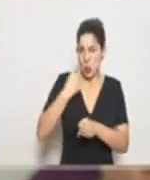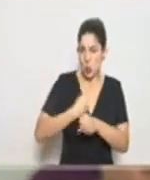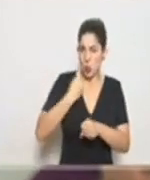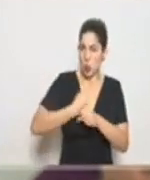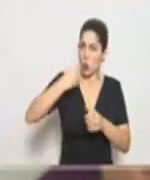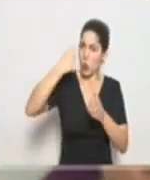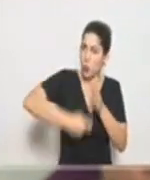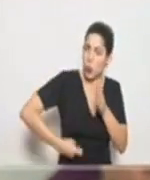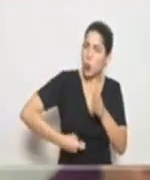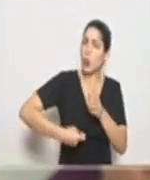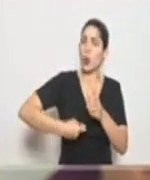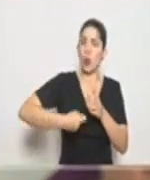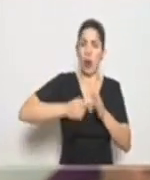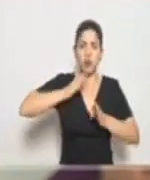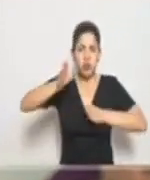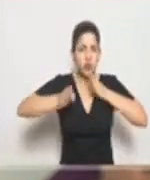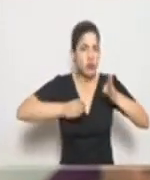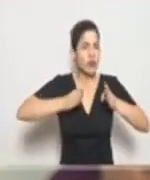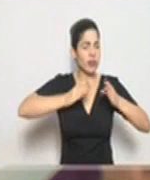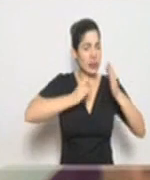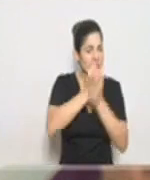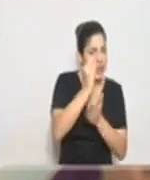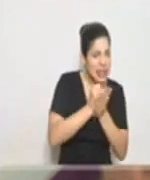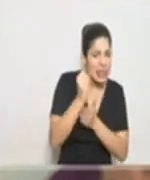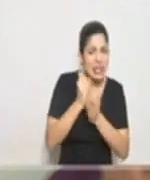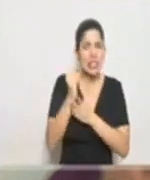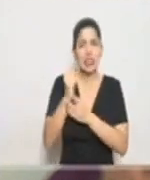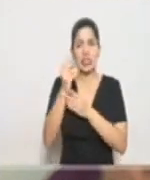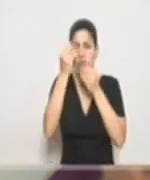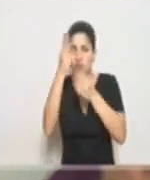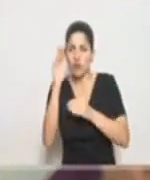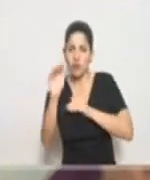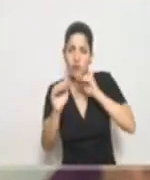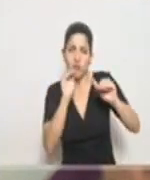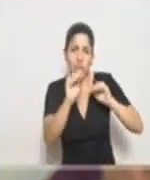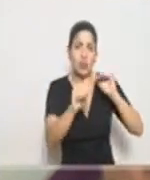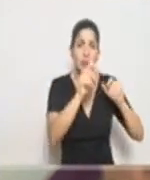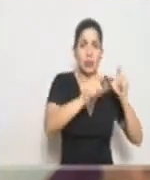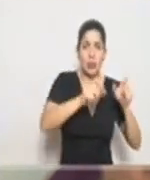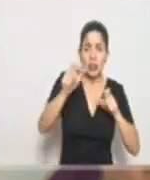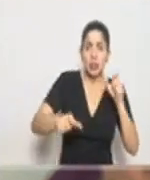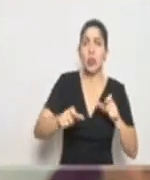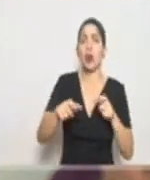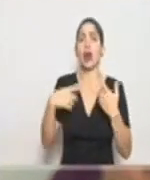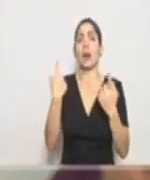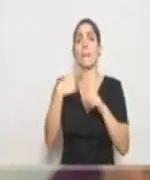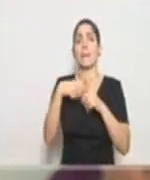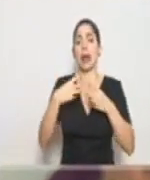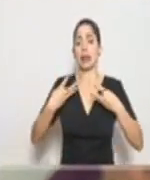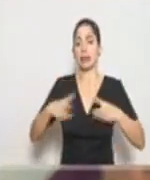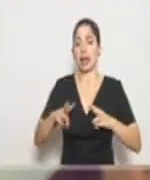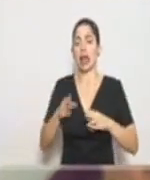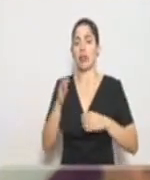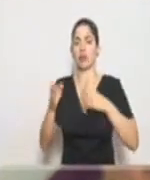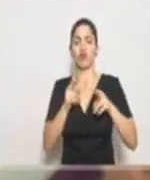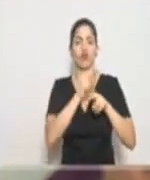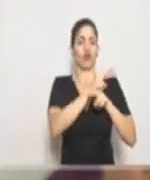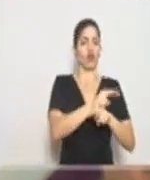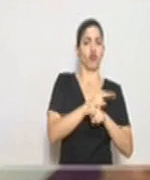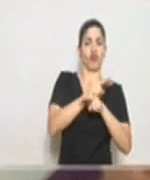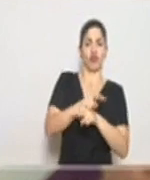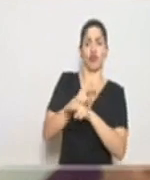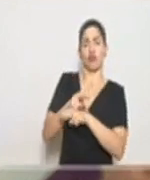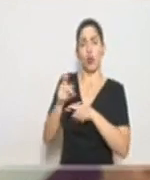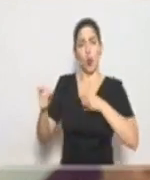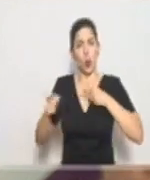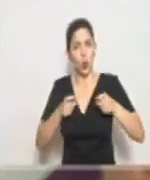en todas las investigaciones, en todas las notificaciones, en todas las medidas de vigilancia y de